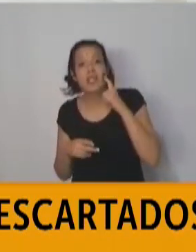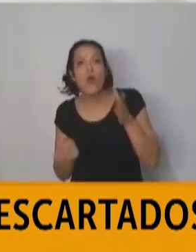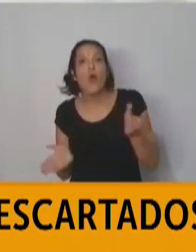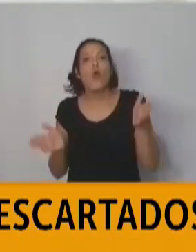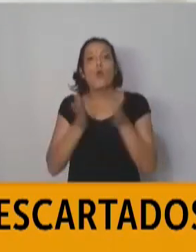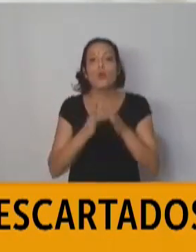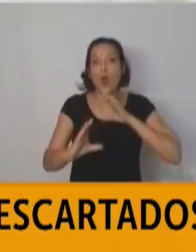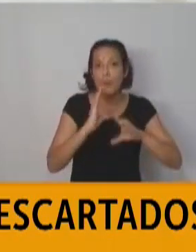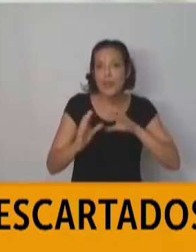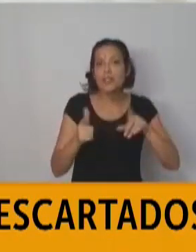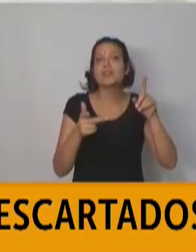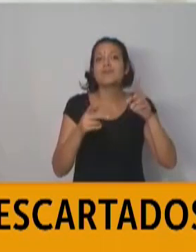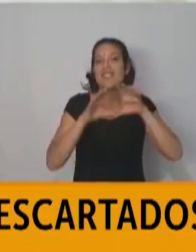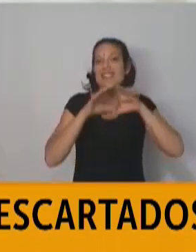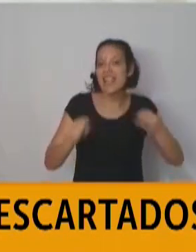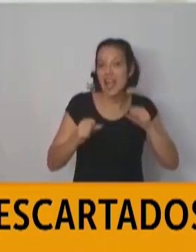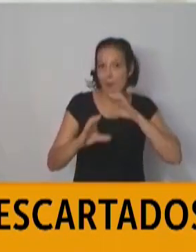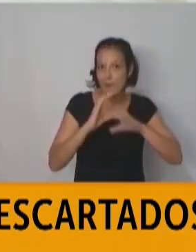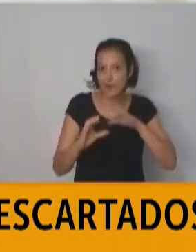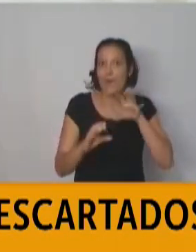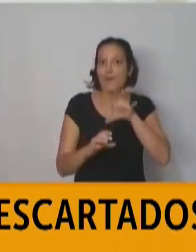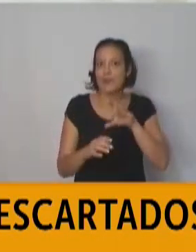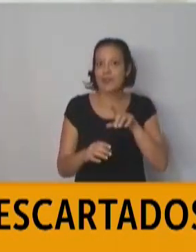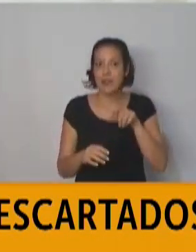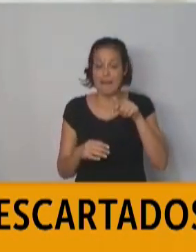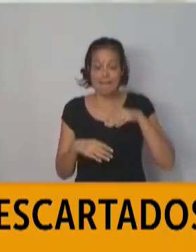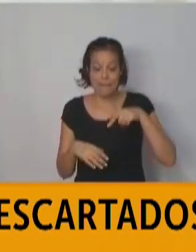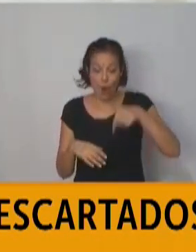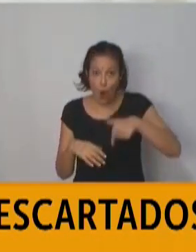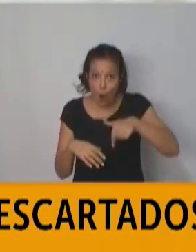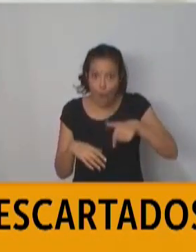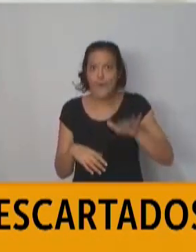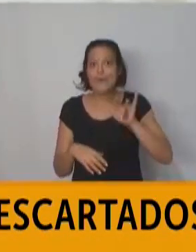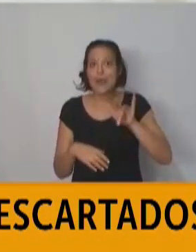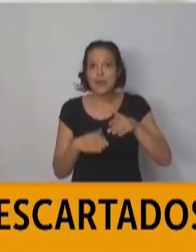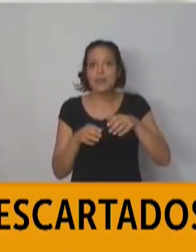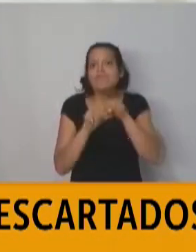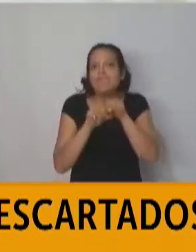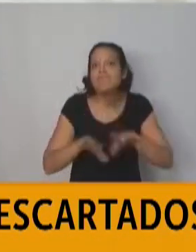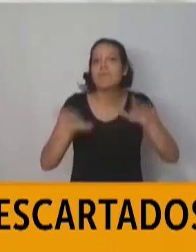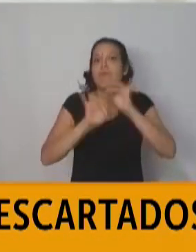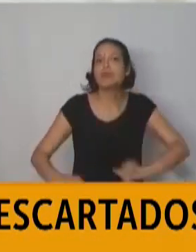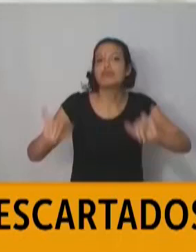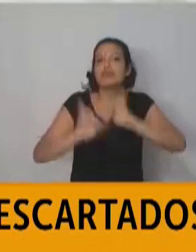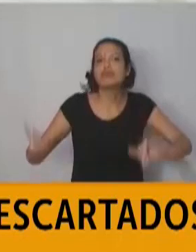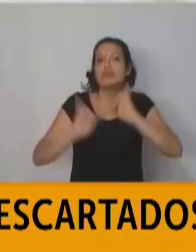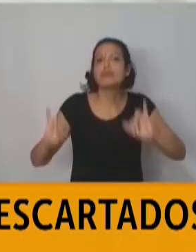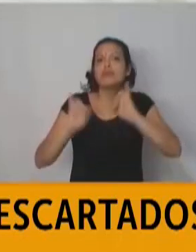Comunicación, con la Secretaría de Comunicación de la provincia, vamos a establecer a partir del día de hoy una campaña de comunicación